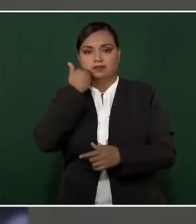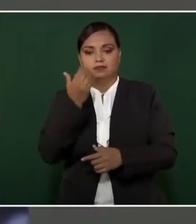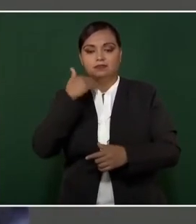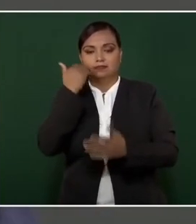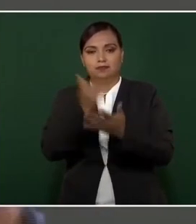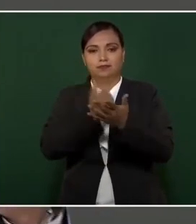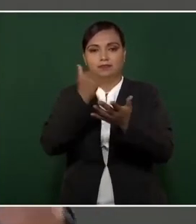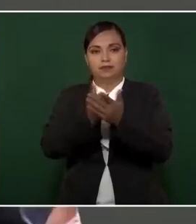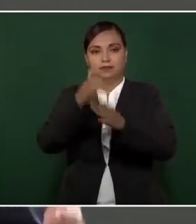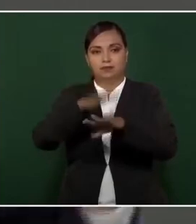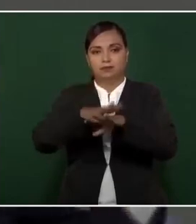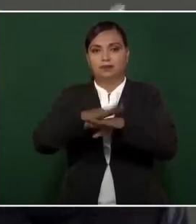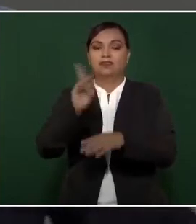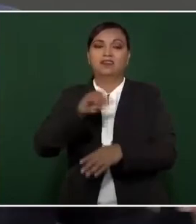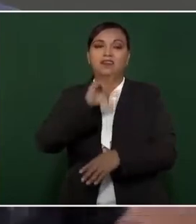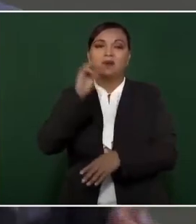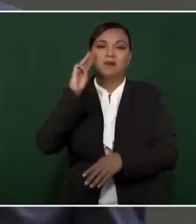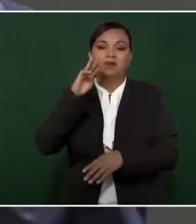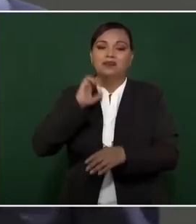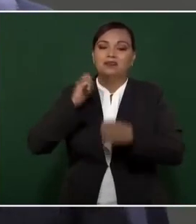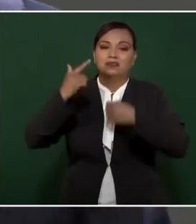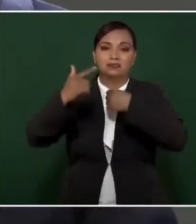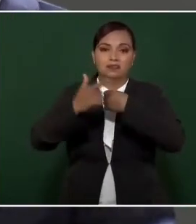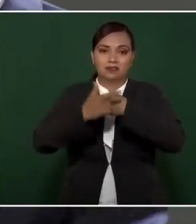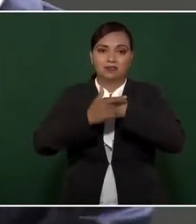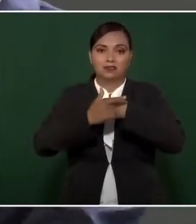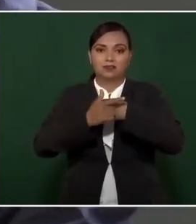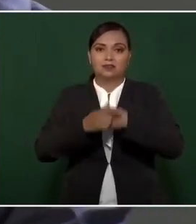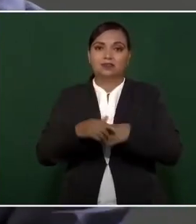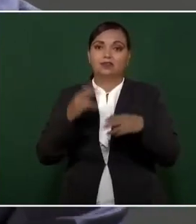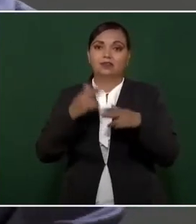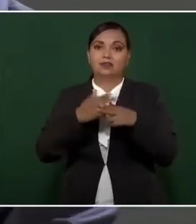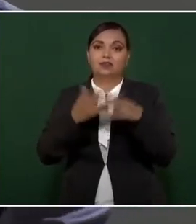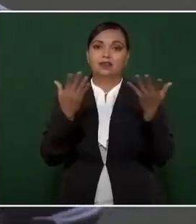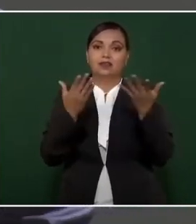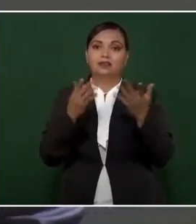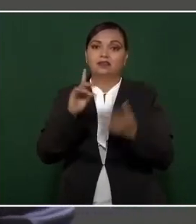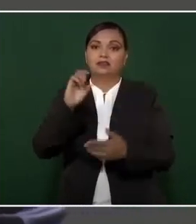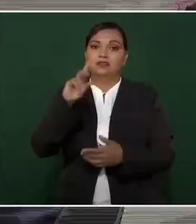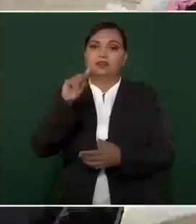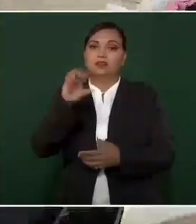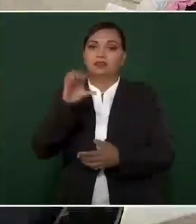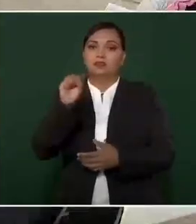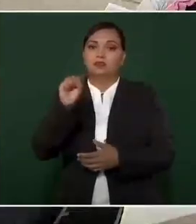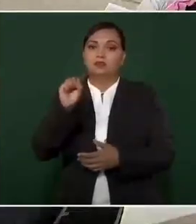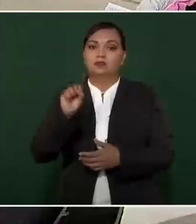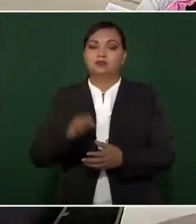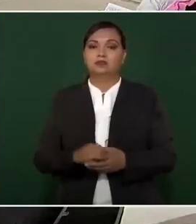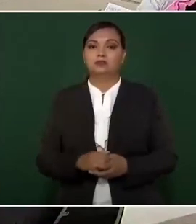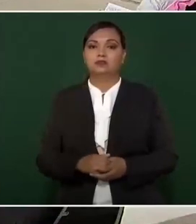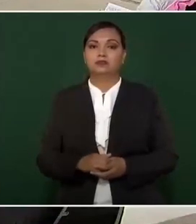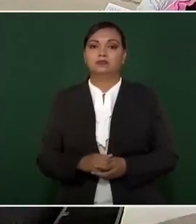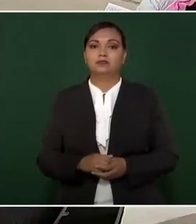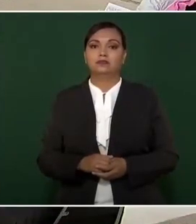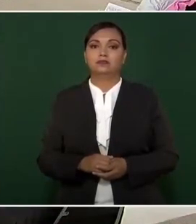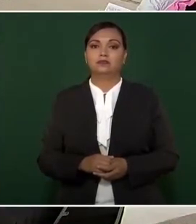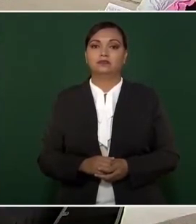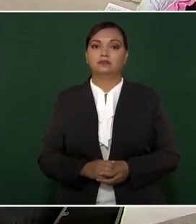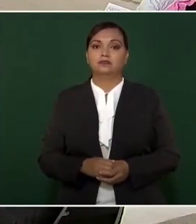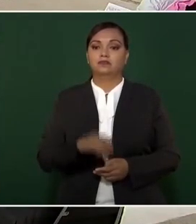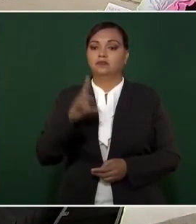Y lo peor es que algunos hasta cometen delitos. no se